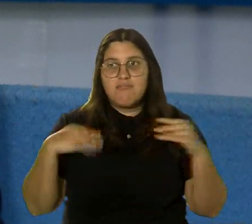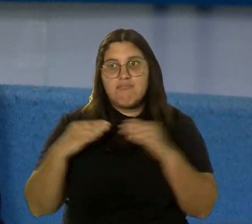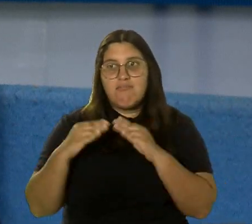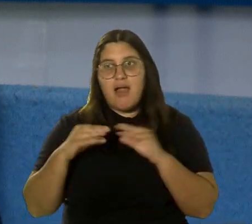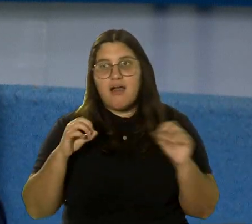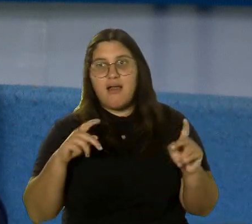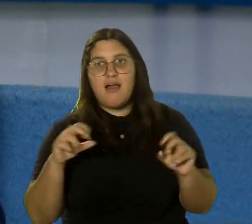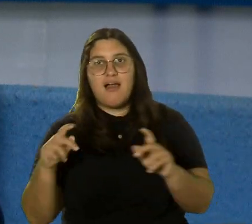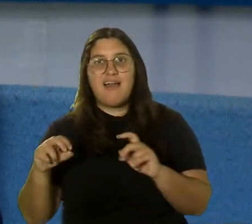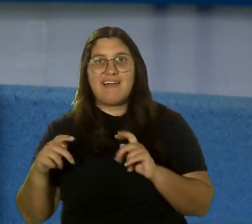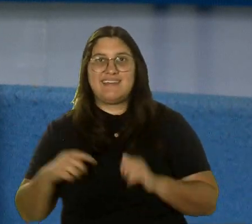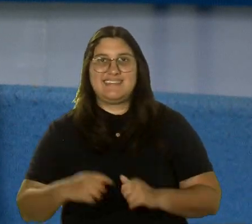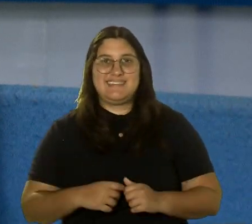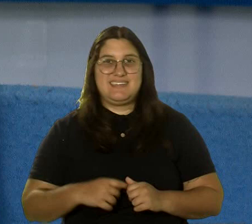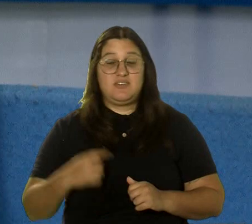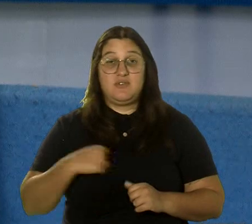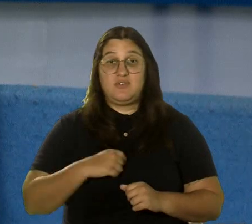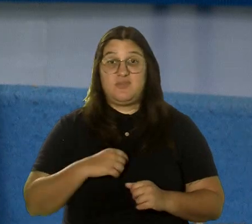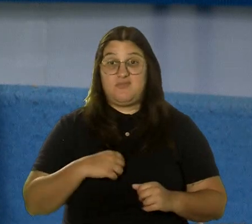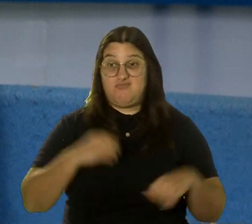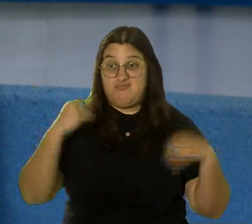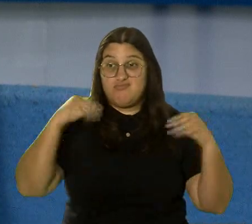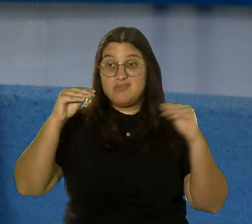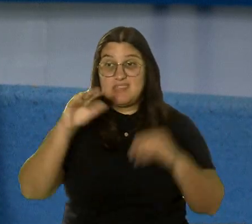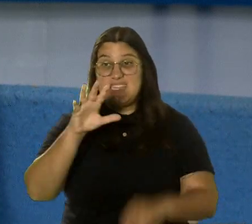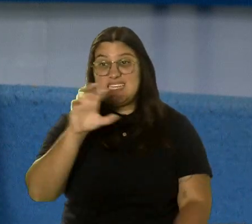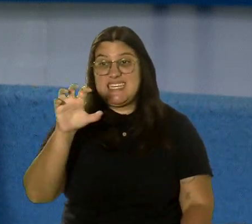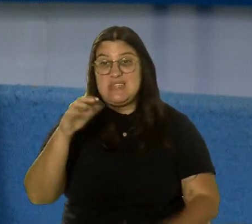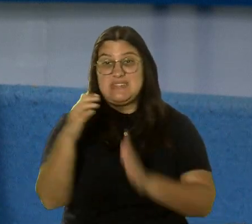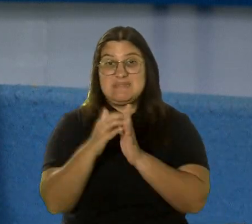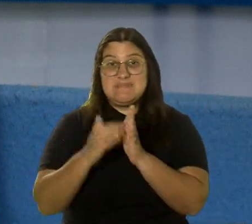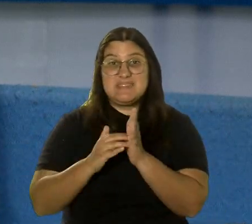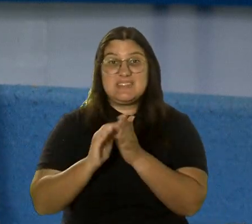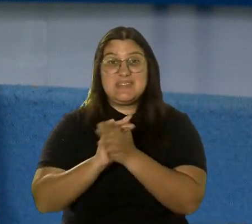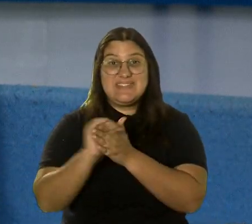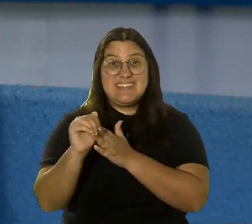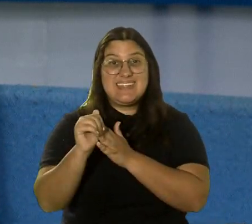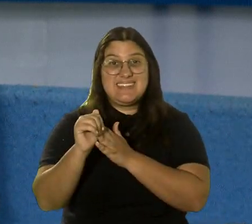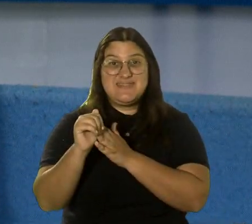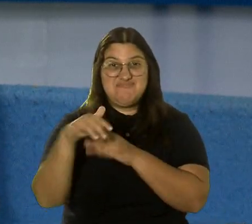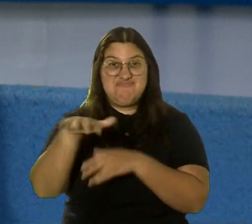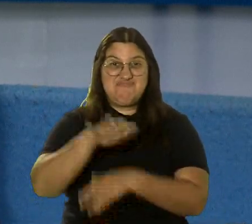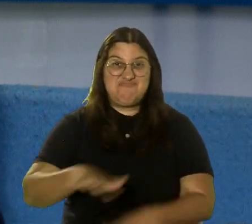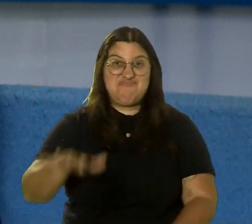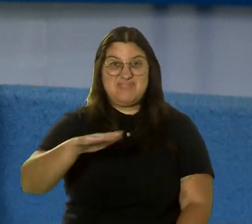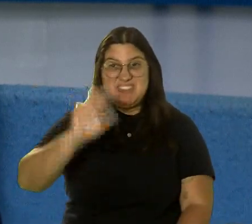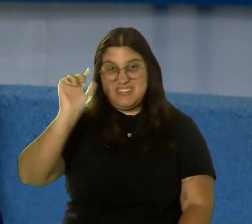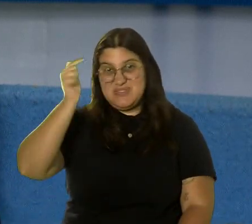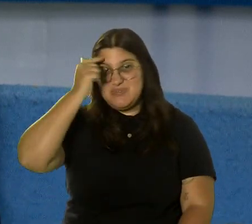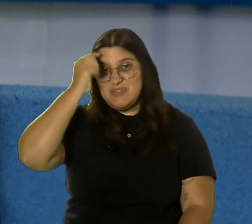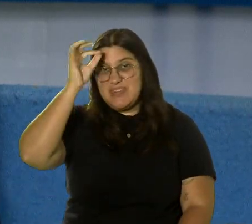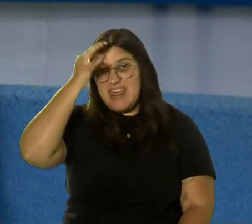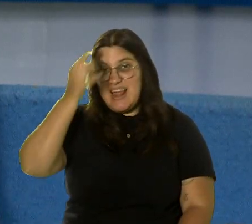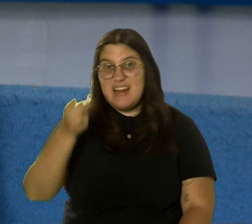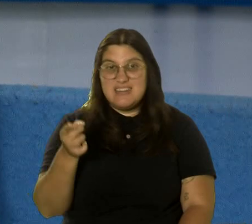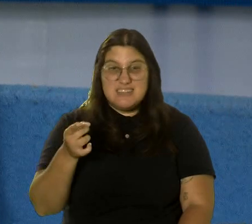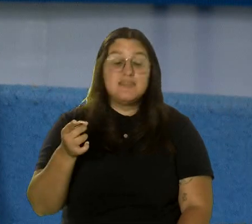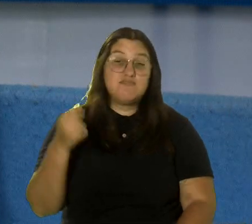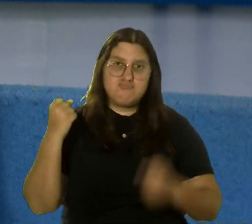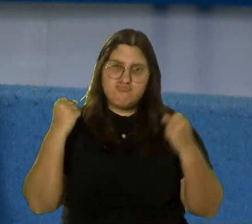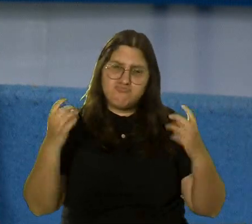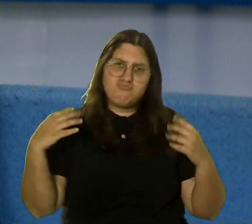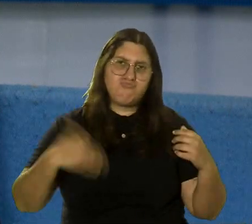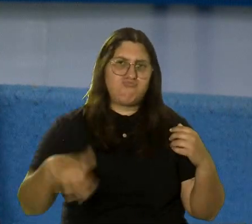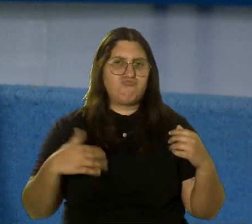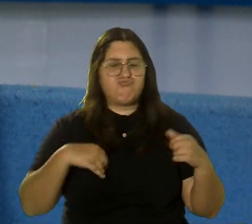hoy nosotros vendemos 500 millones de dólares aproximadamente al gobierno federal y hay mucho espacio y mucha oportunidad para crecer ese volumen